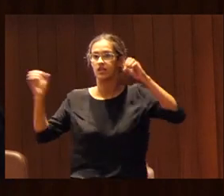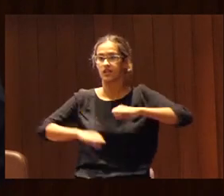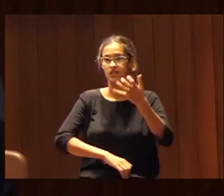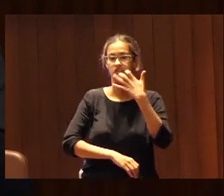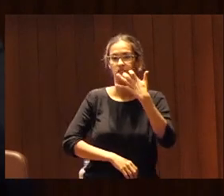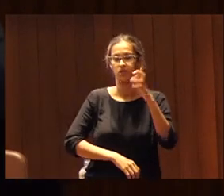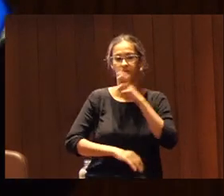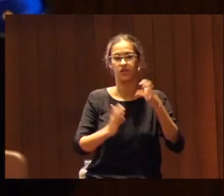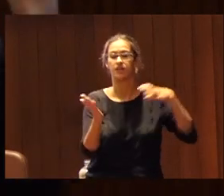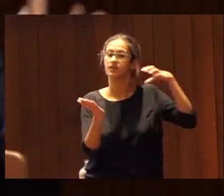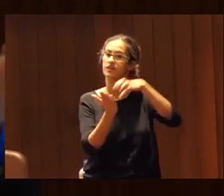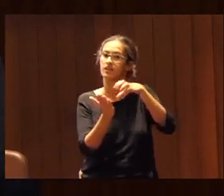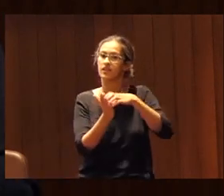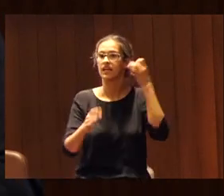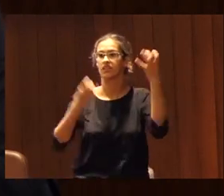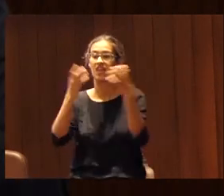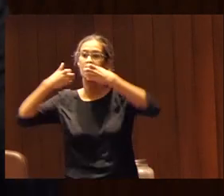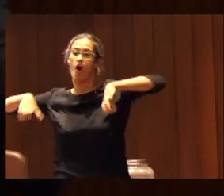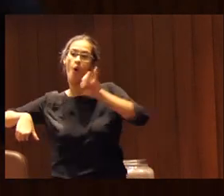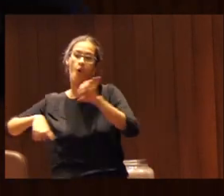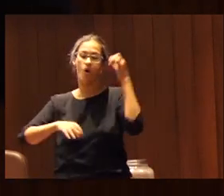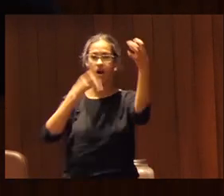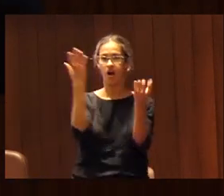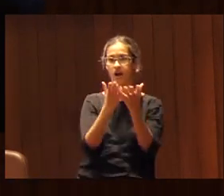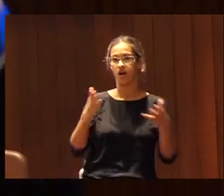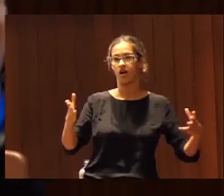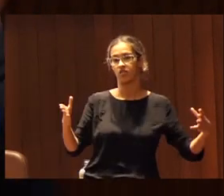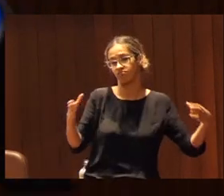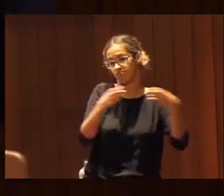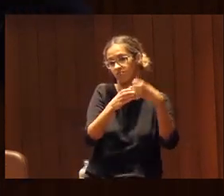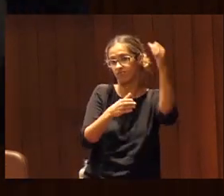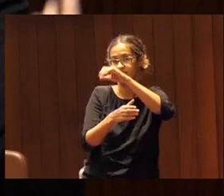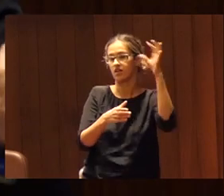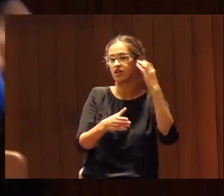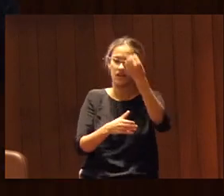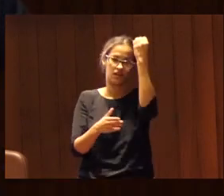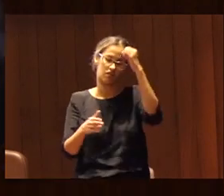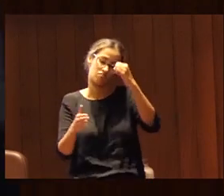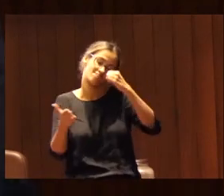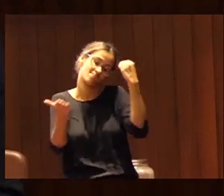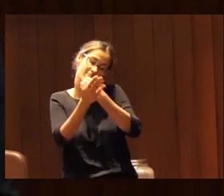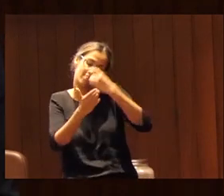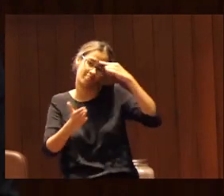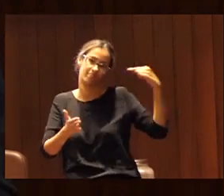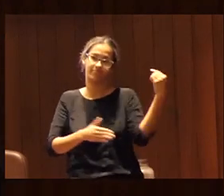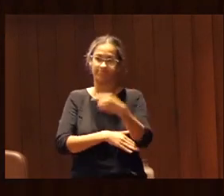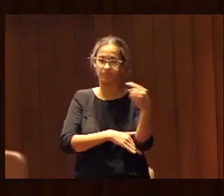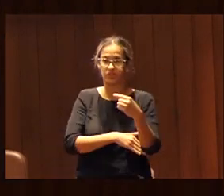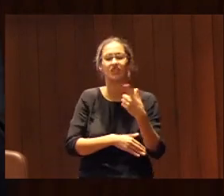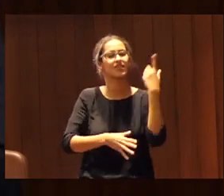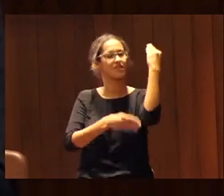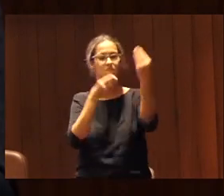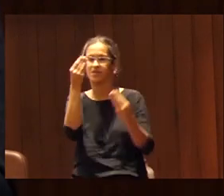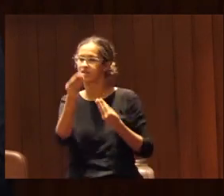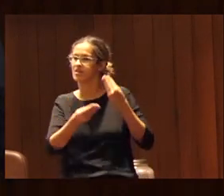actividades segregadas actividades mixtas ¿por qué? los estereotipos los reproduzco ¿no? ¿cómo rompo eso? tenemos que pensar en todo esto y cuando es un